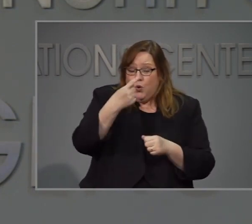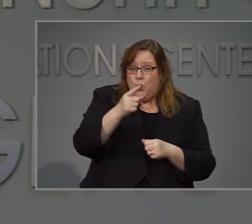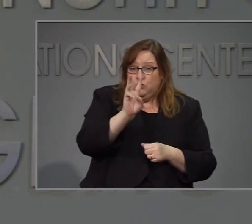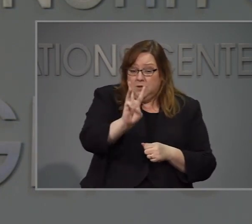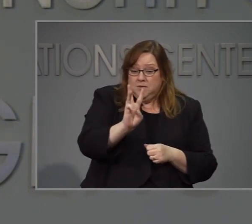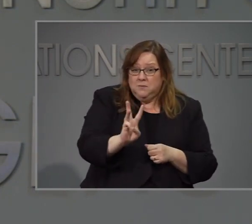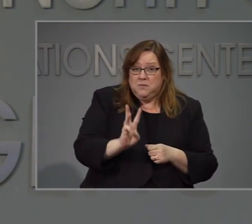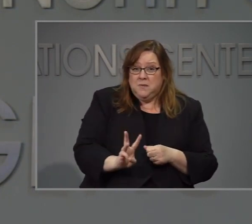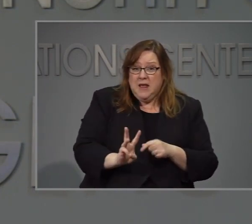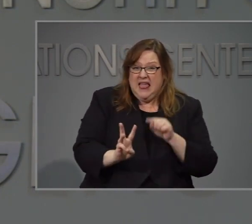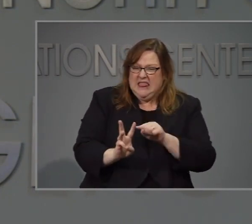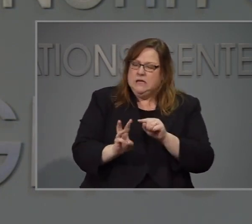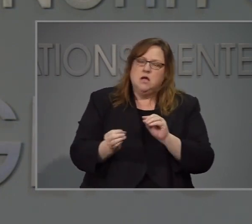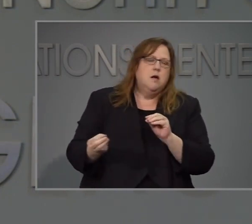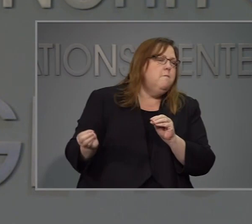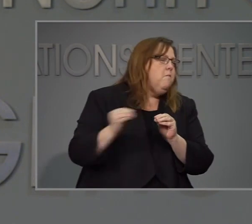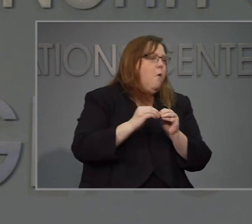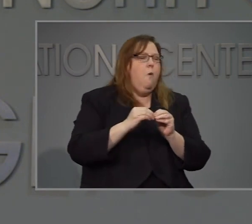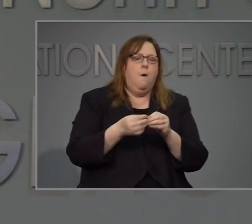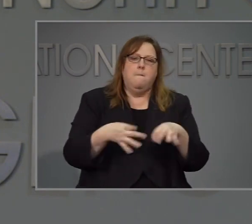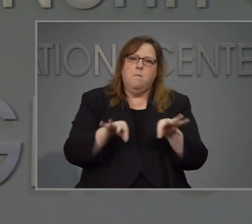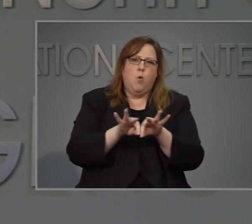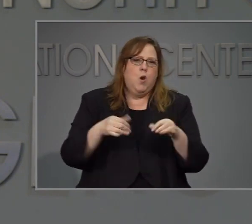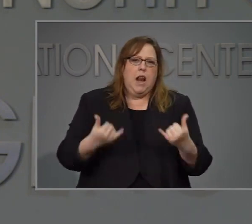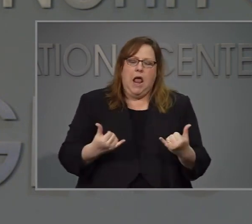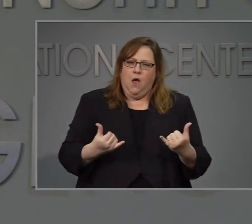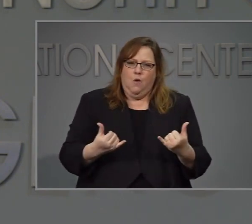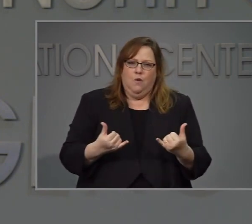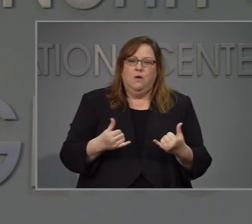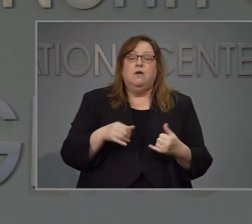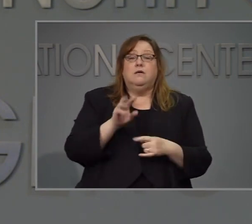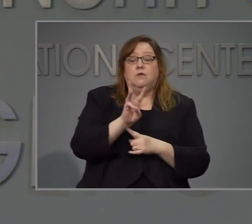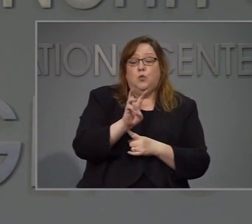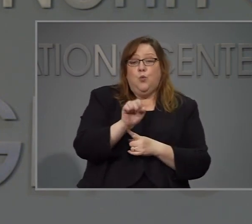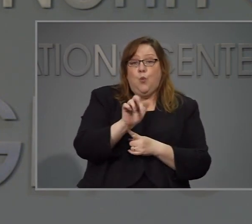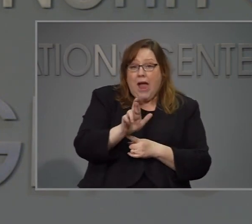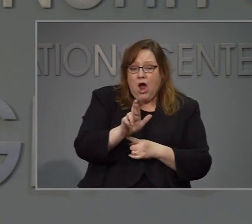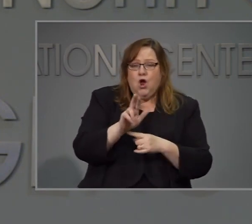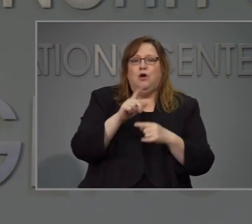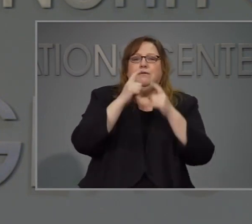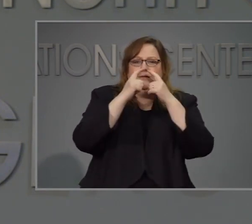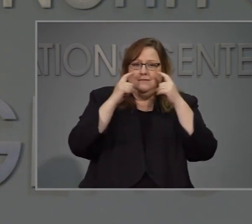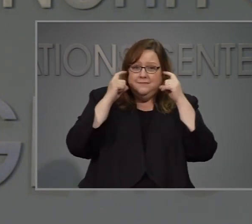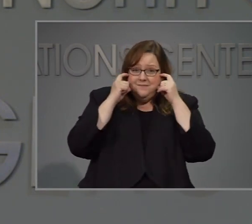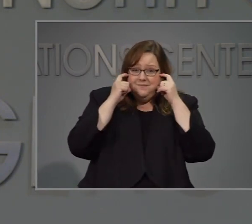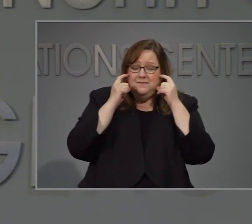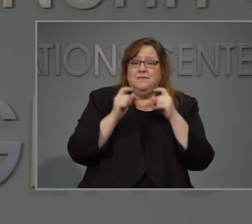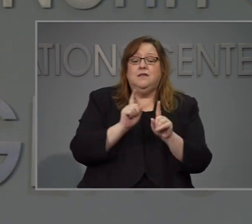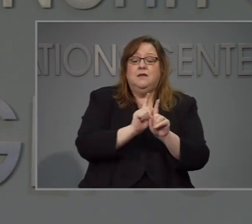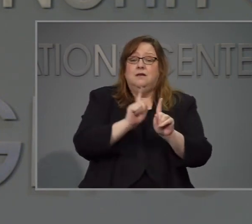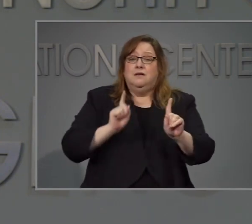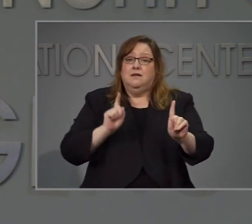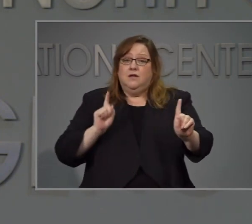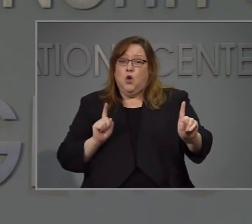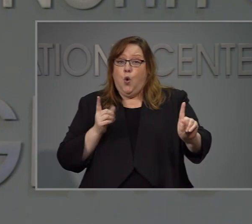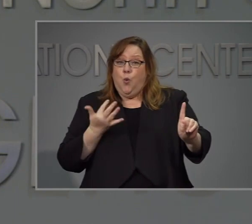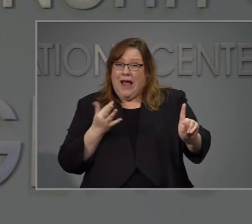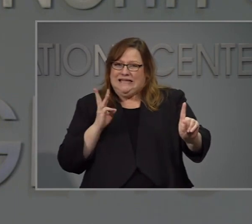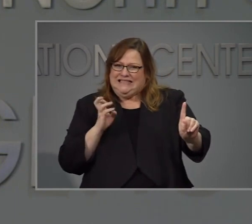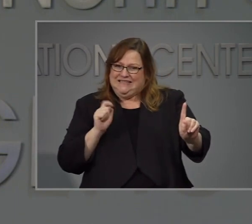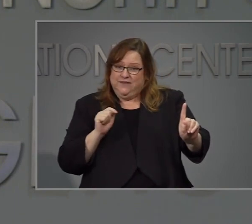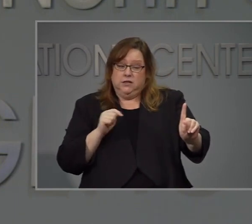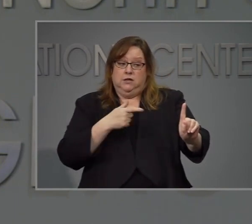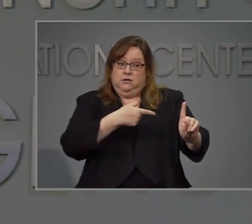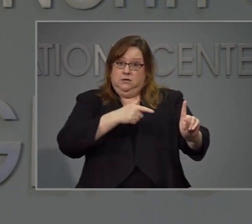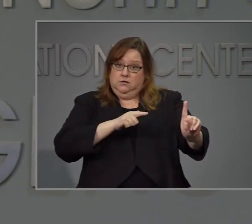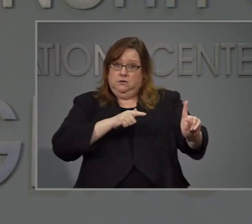permanecer a 6 pies de distancia de otras personas y usar su cubrebocas. recuerde los cubrebocas